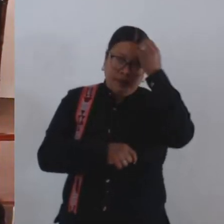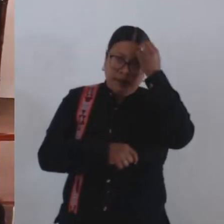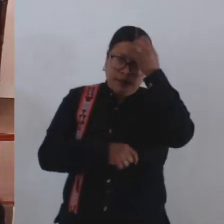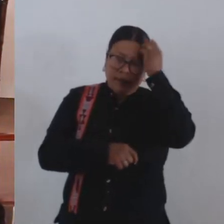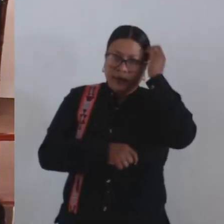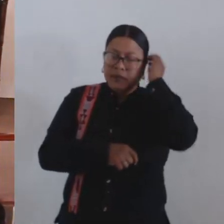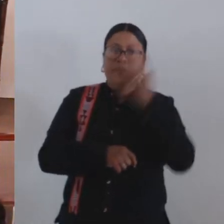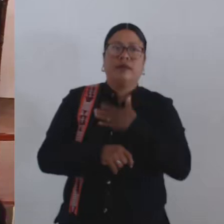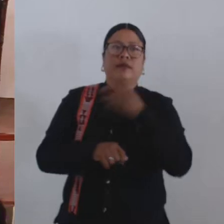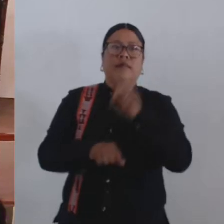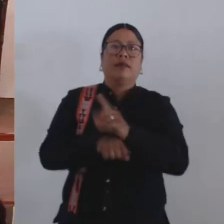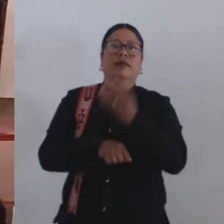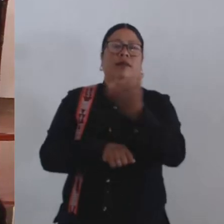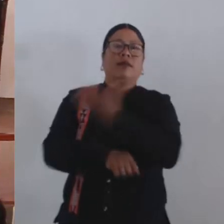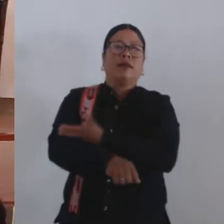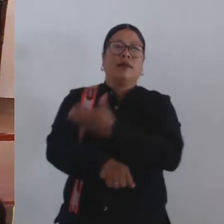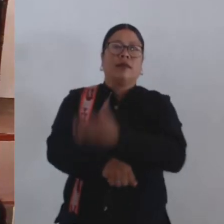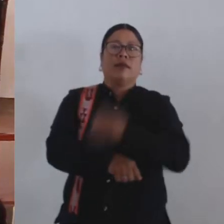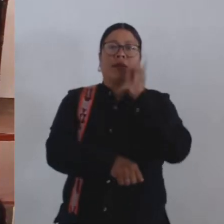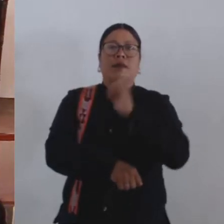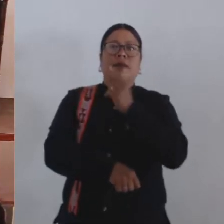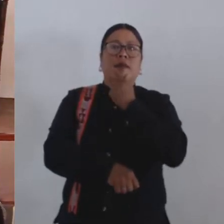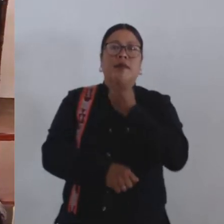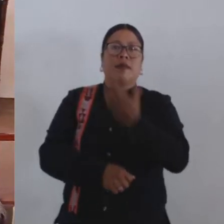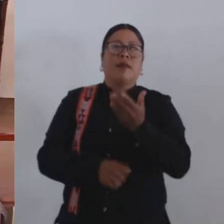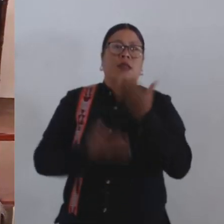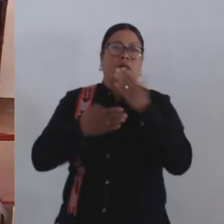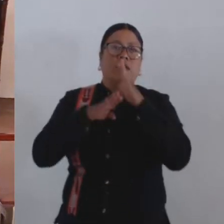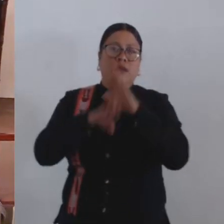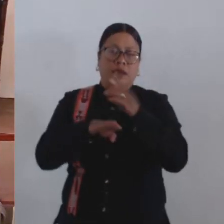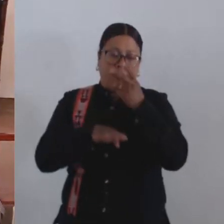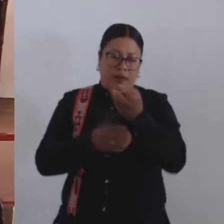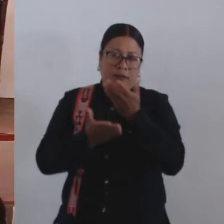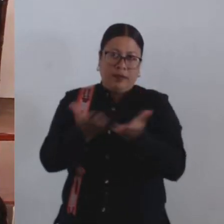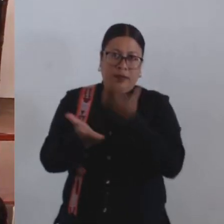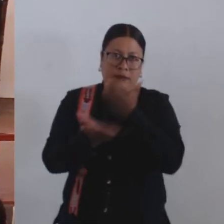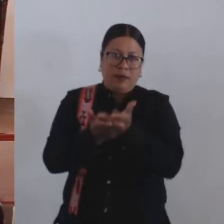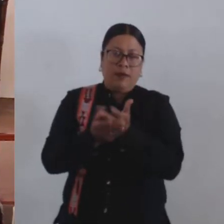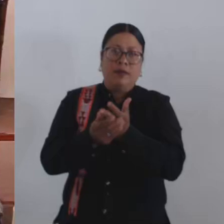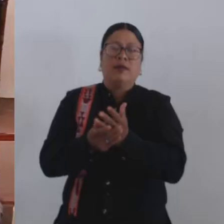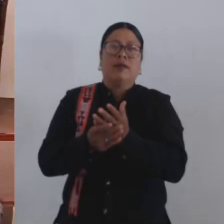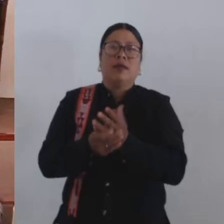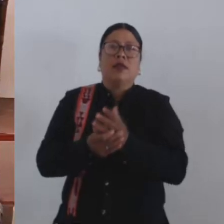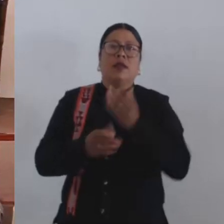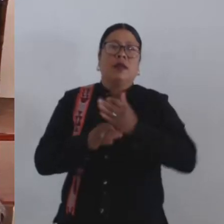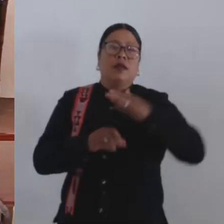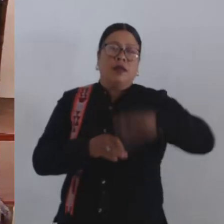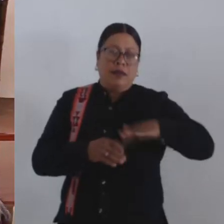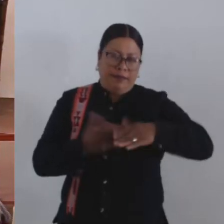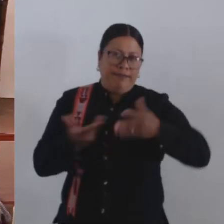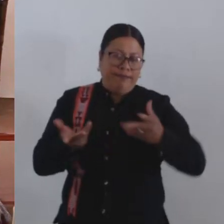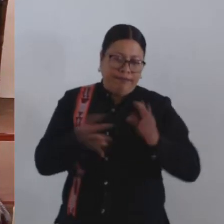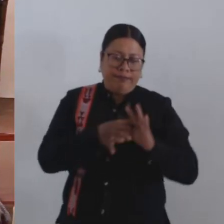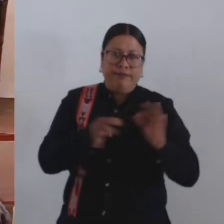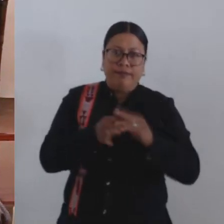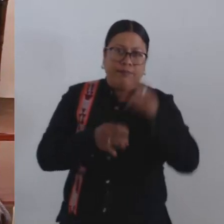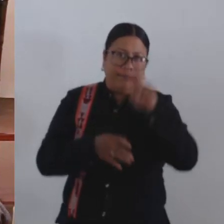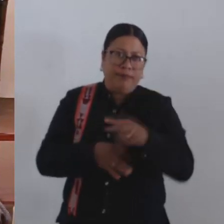Sí, buenos días, compañeras y compañeras. En relación a este dictamen que la verdad hoy no sólo me